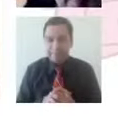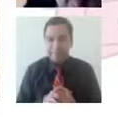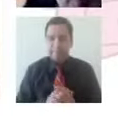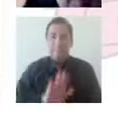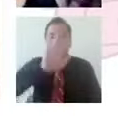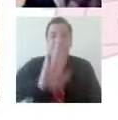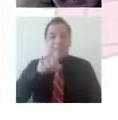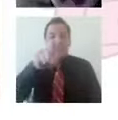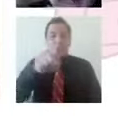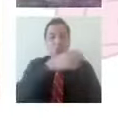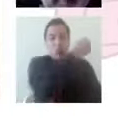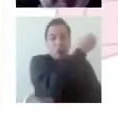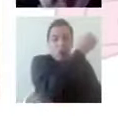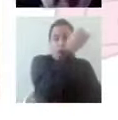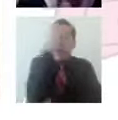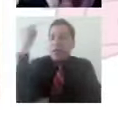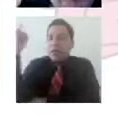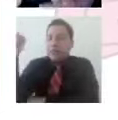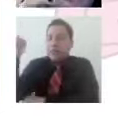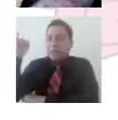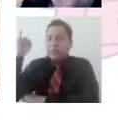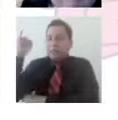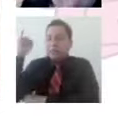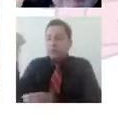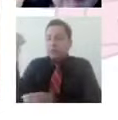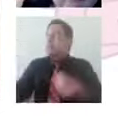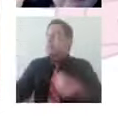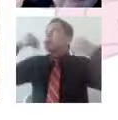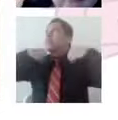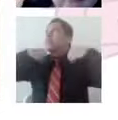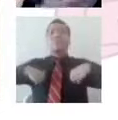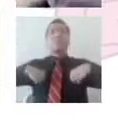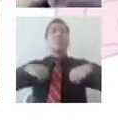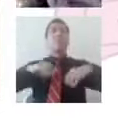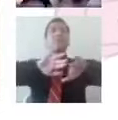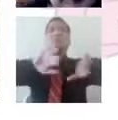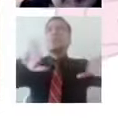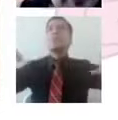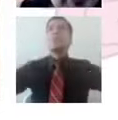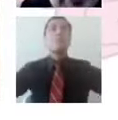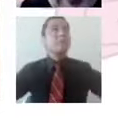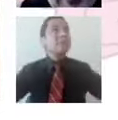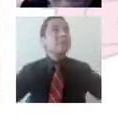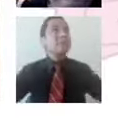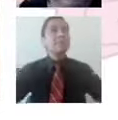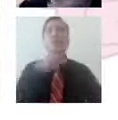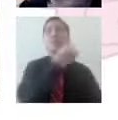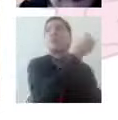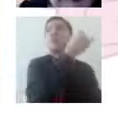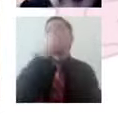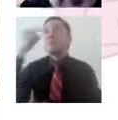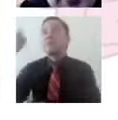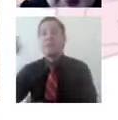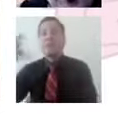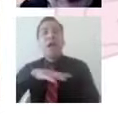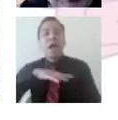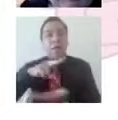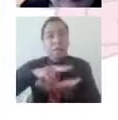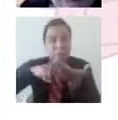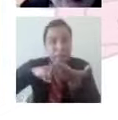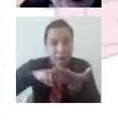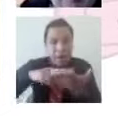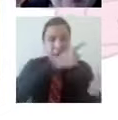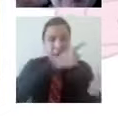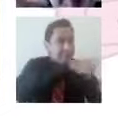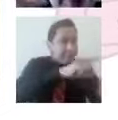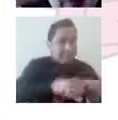¿no? ¿Qué pasa en un jardín? Pues un jardín va a estar construido de diferentes plantas, de diferentes árboles,